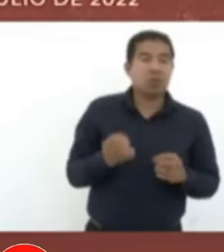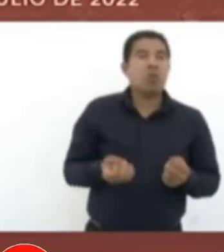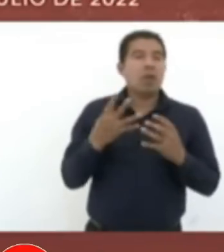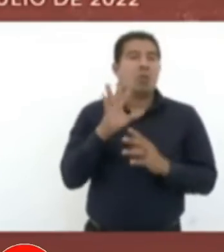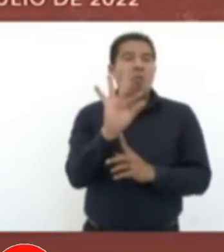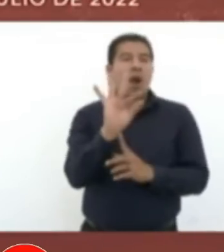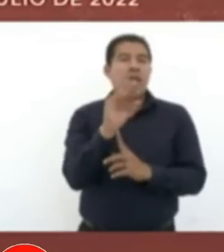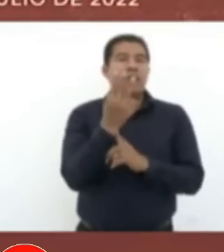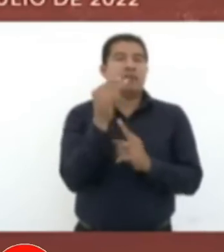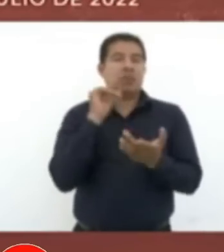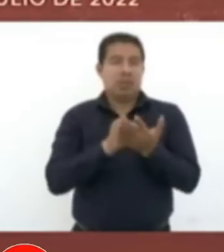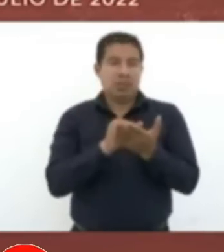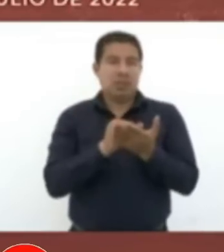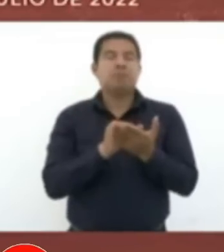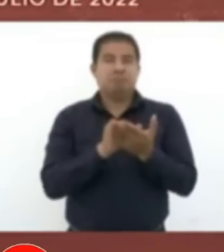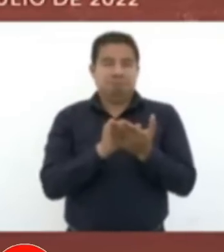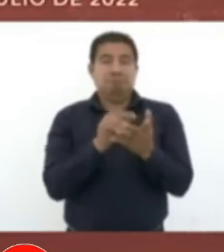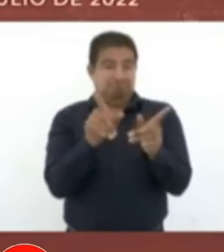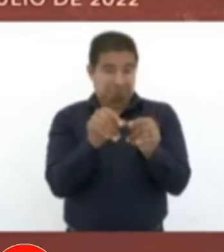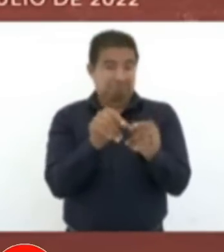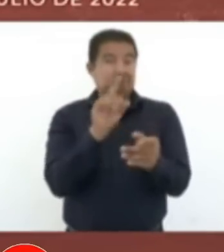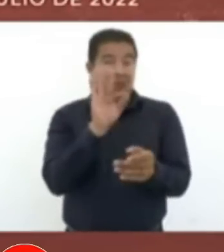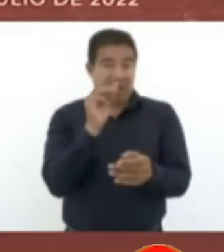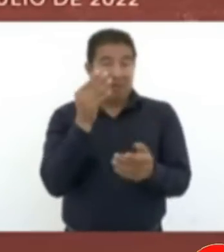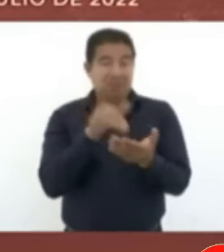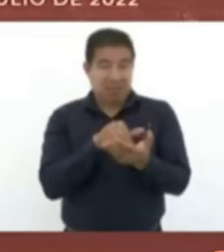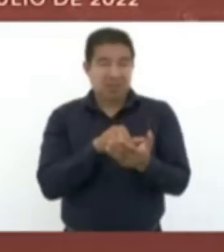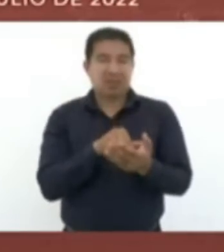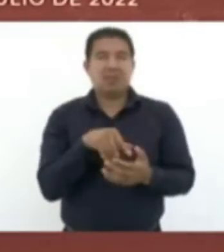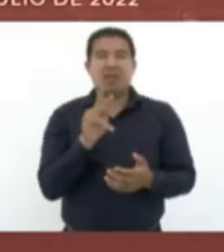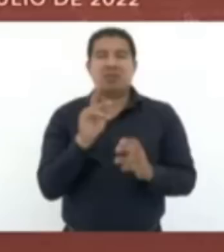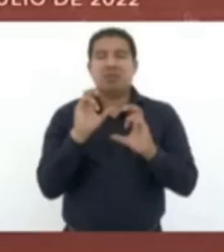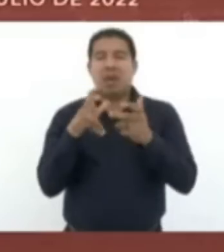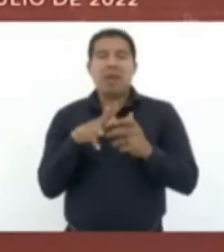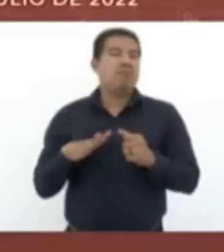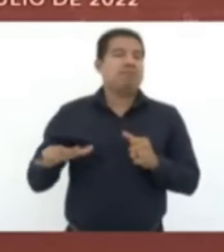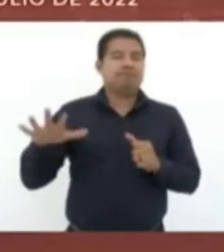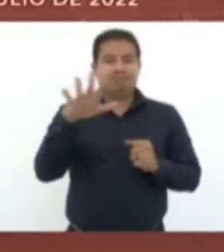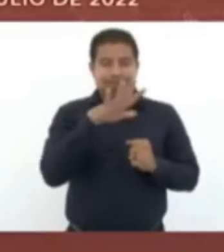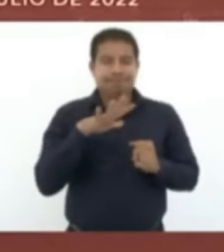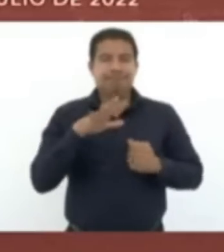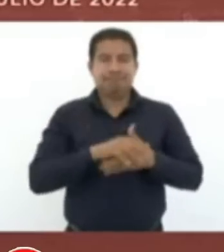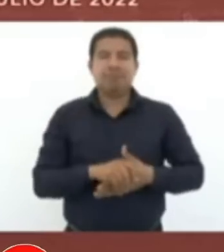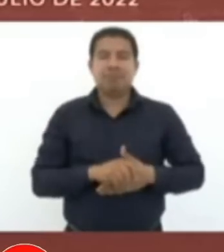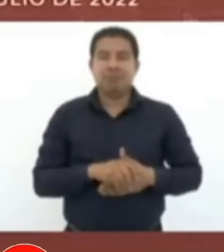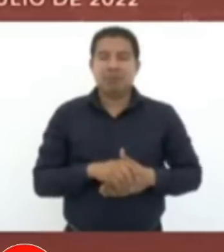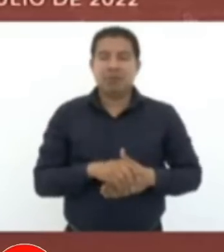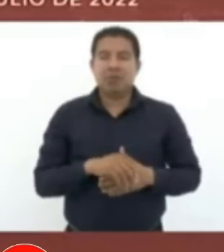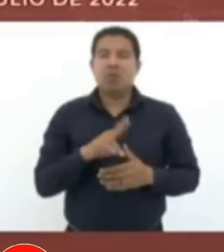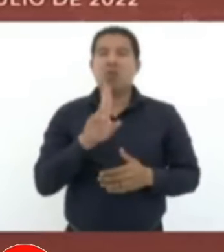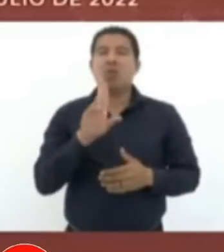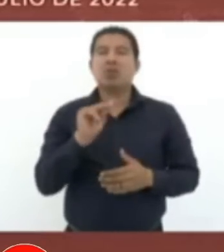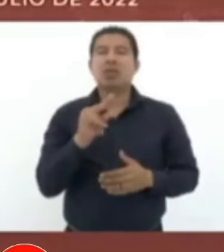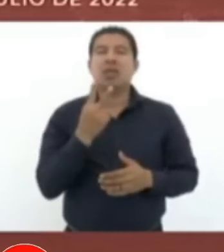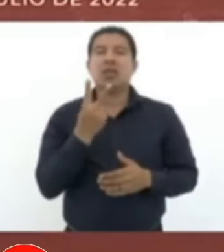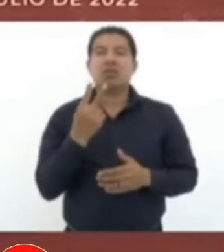nada más. Y en todo Chiapas son 82